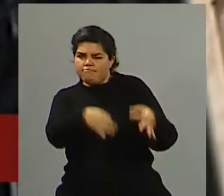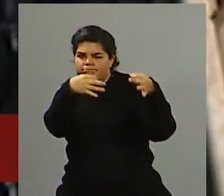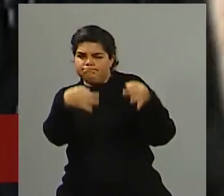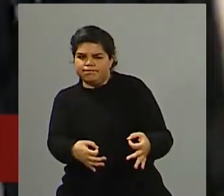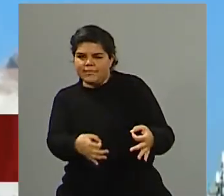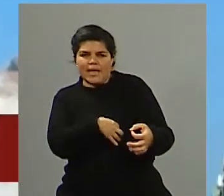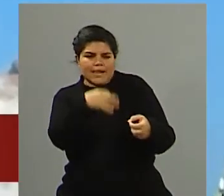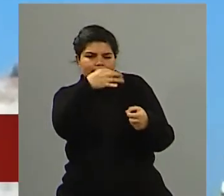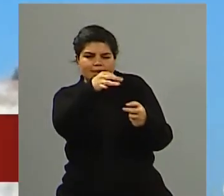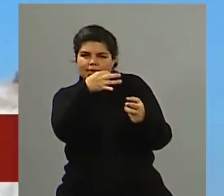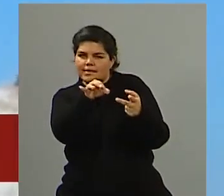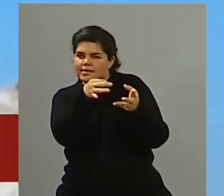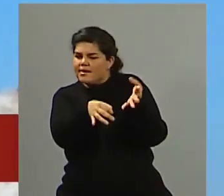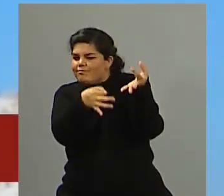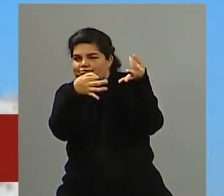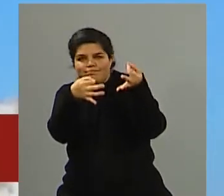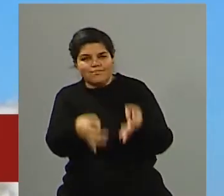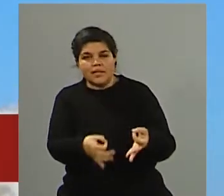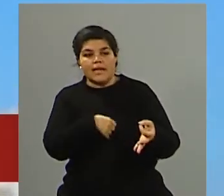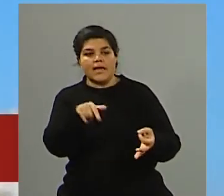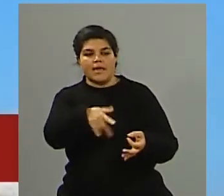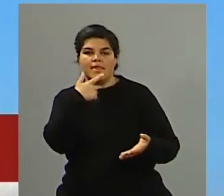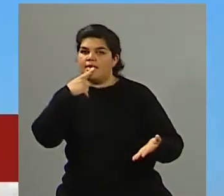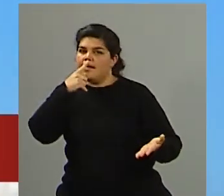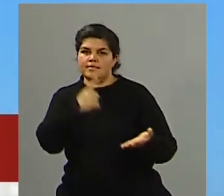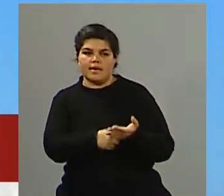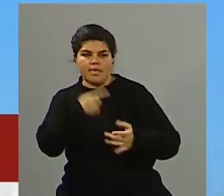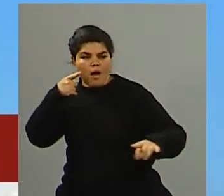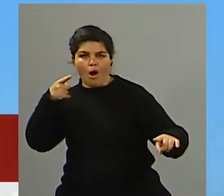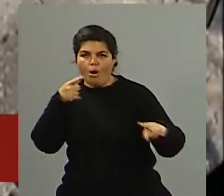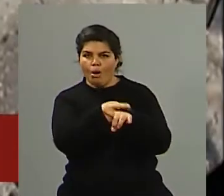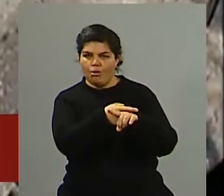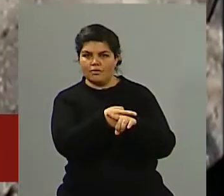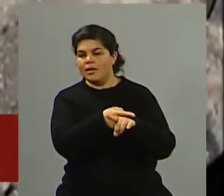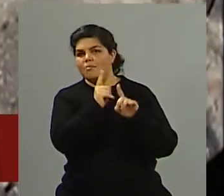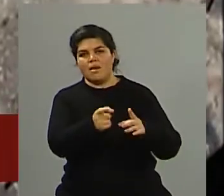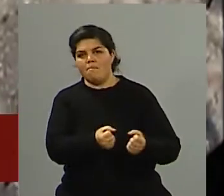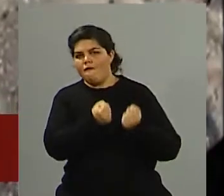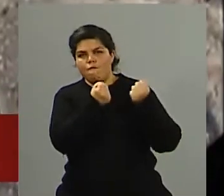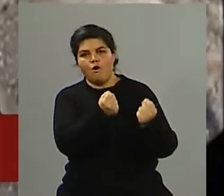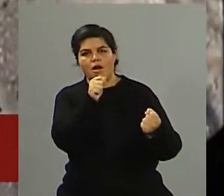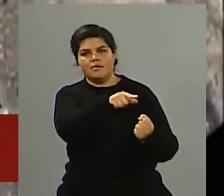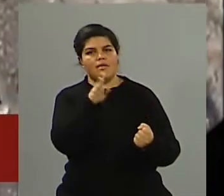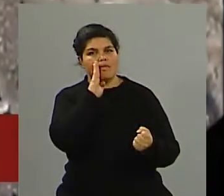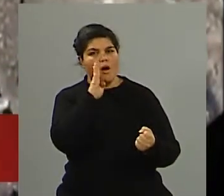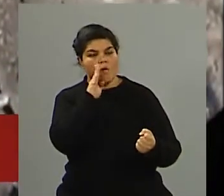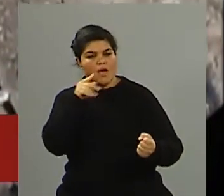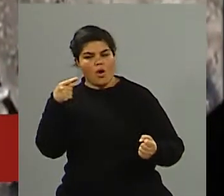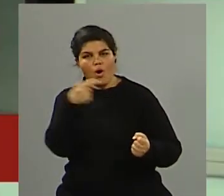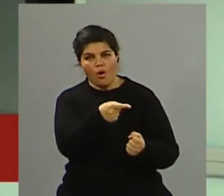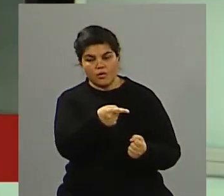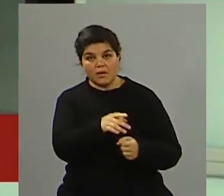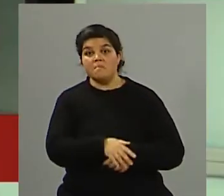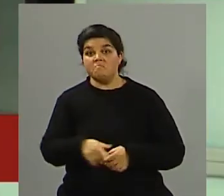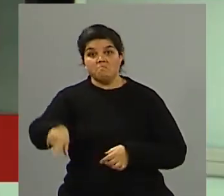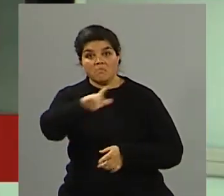habían decidido atacar a la potencia que era y sigue siendo Estados Unidos. Así es que les vamos a decir a